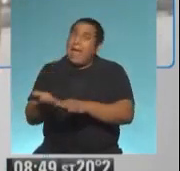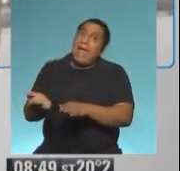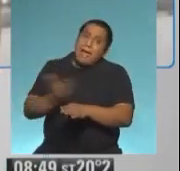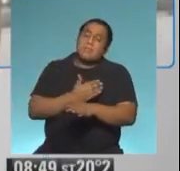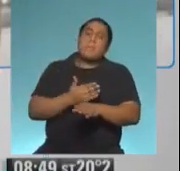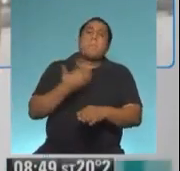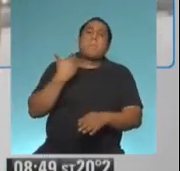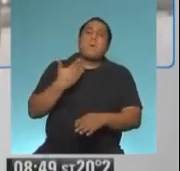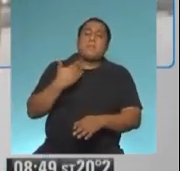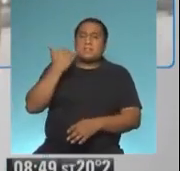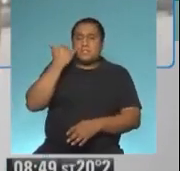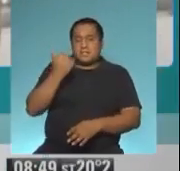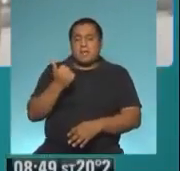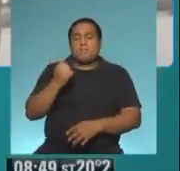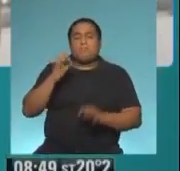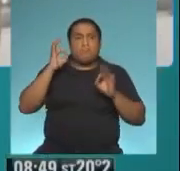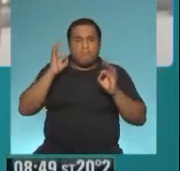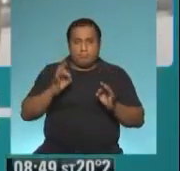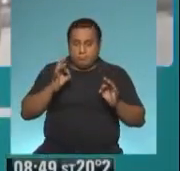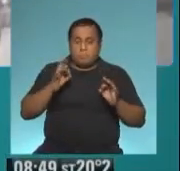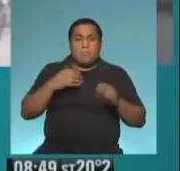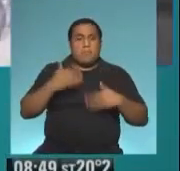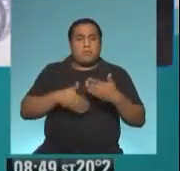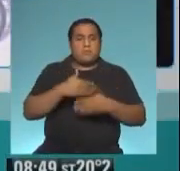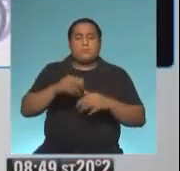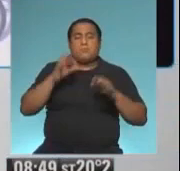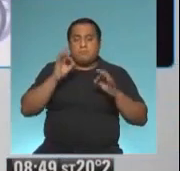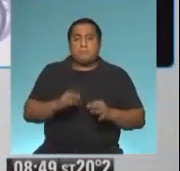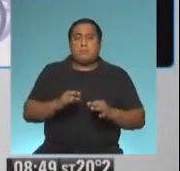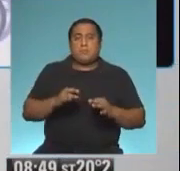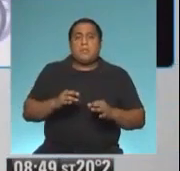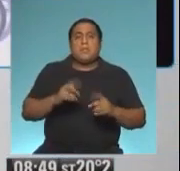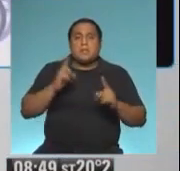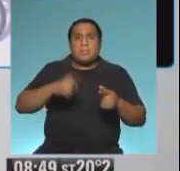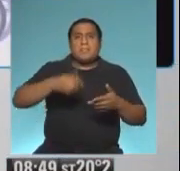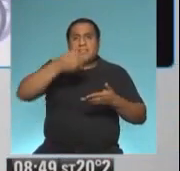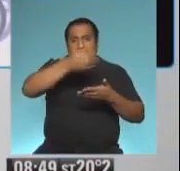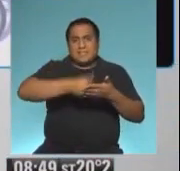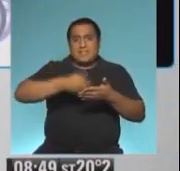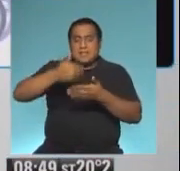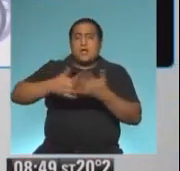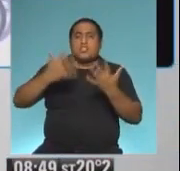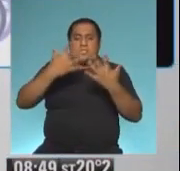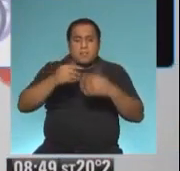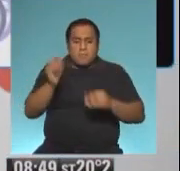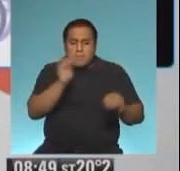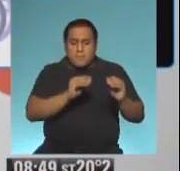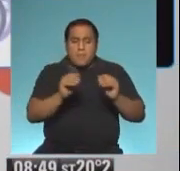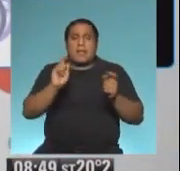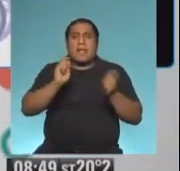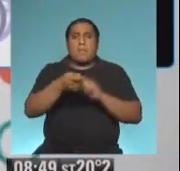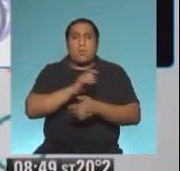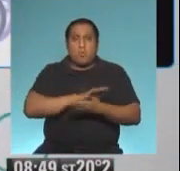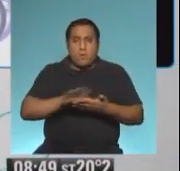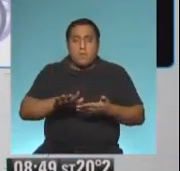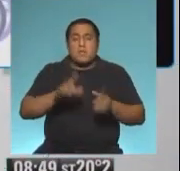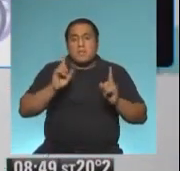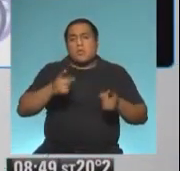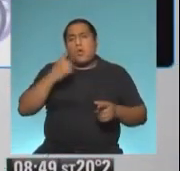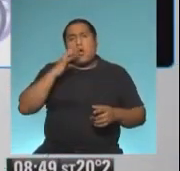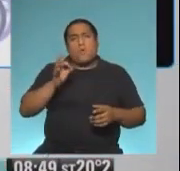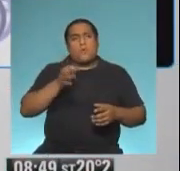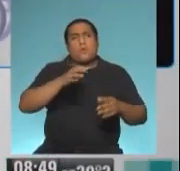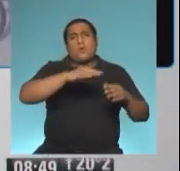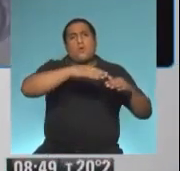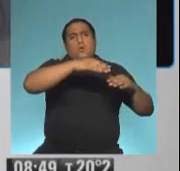podamos tener cerrado ese proceso, modernizado el sistema y, por supuesto, todas las ventanillas abiertas